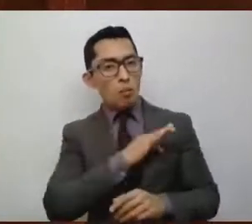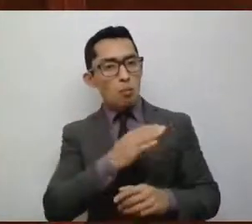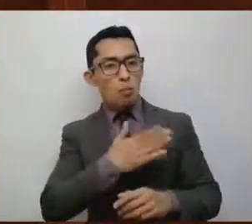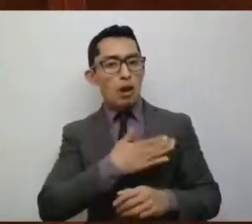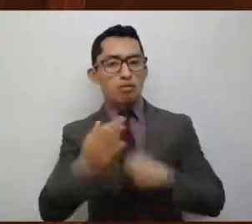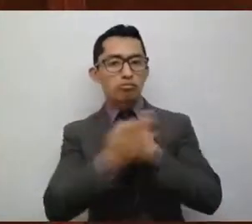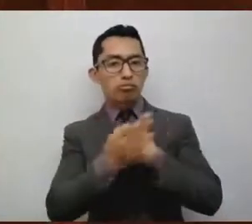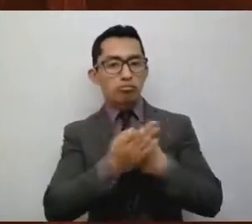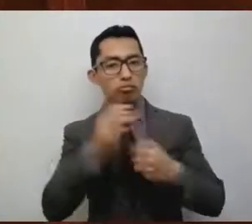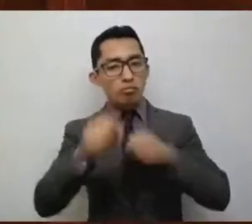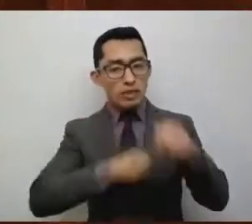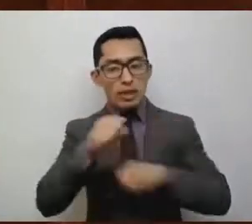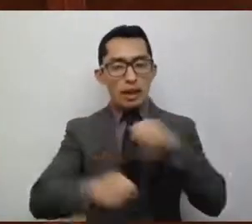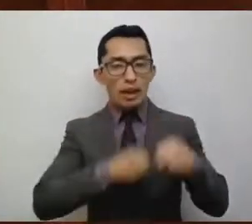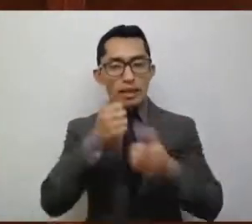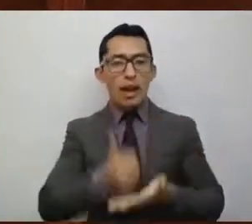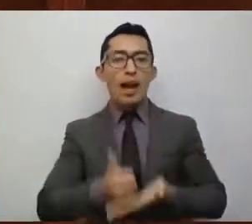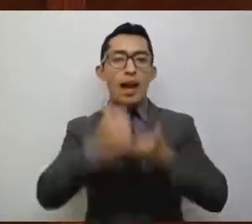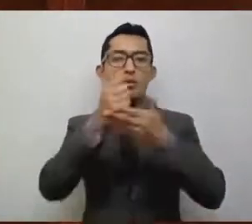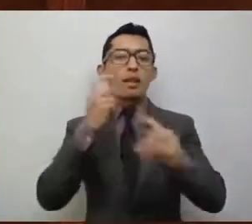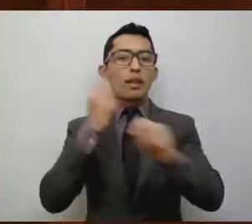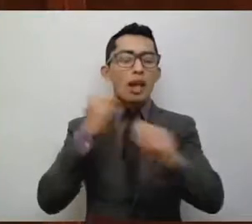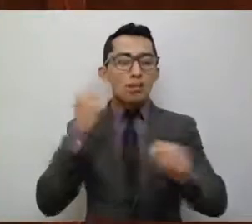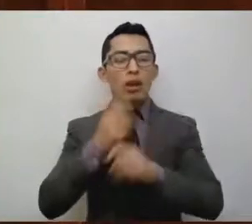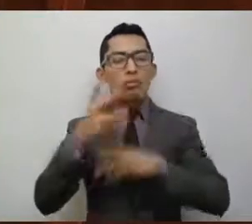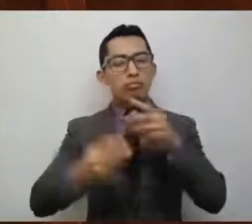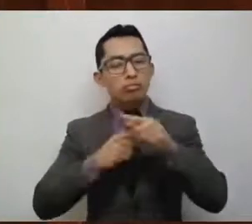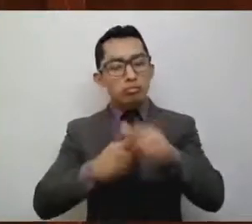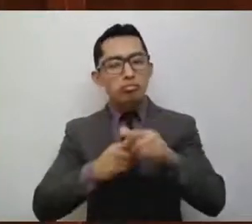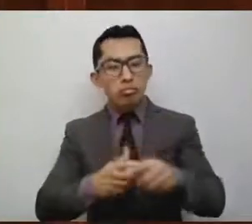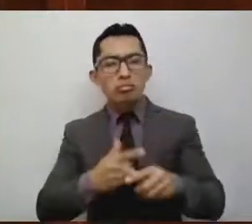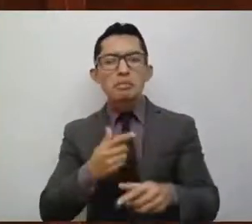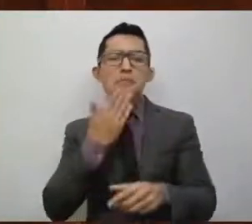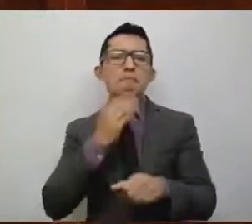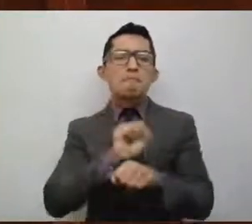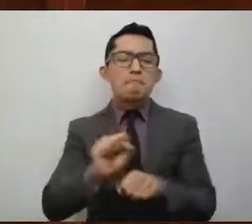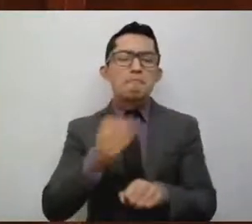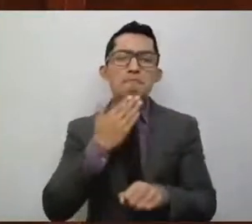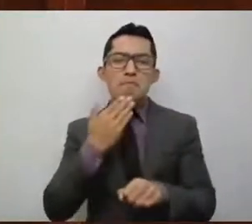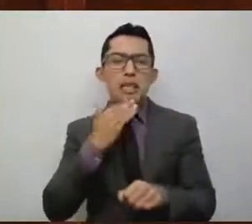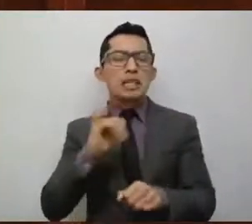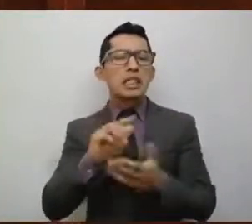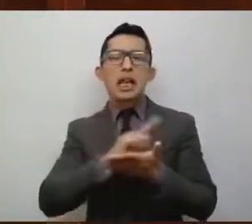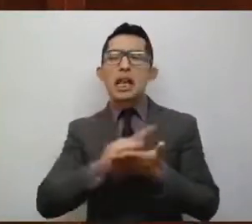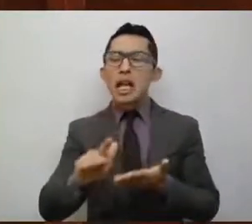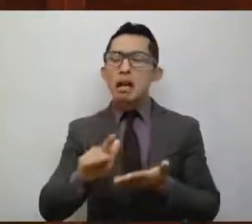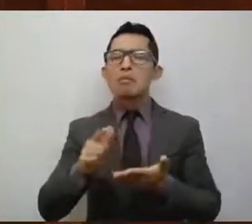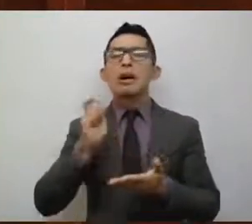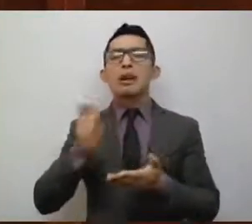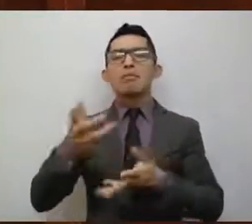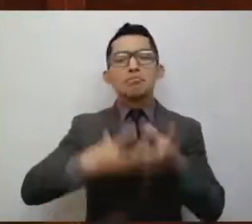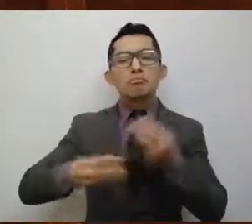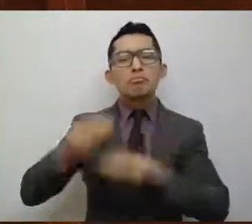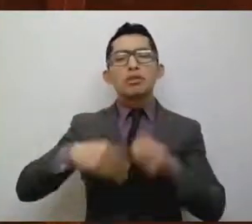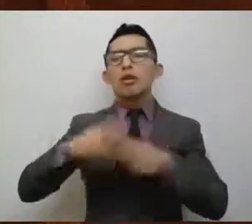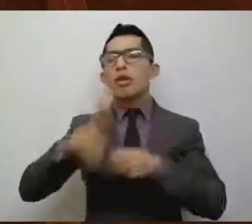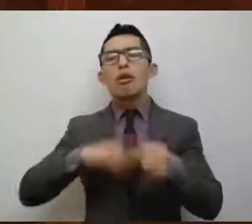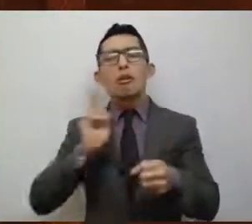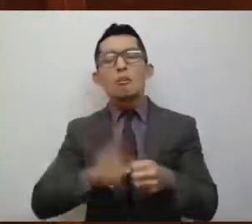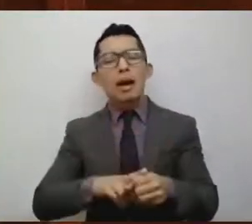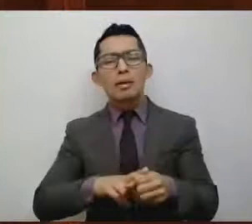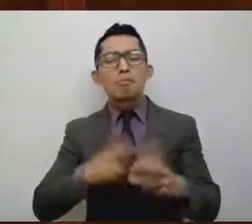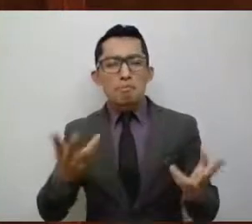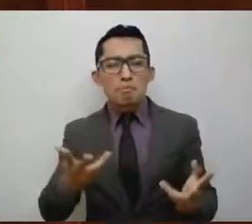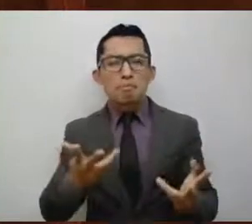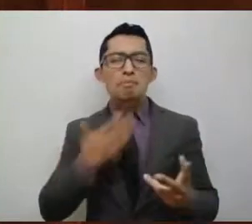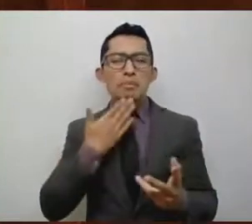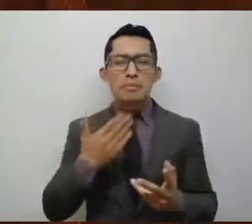constituye un medio de transporte sostenible, sencillo, asequible, fiable, limpio y ecológico. Por una legislatura en